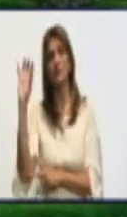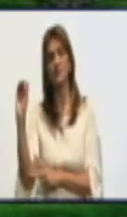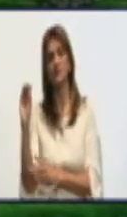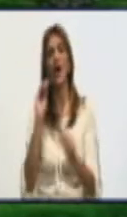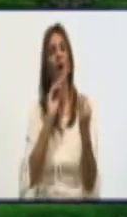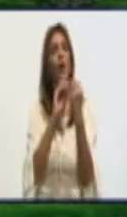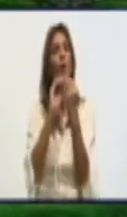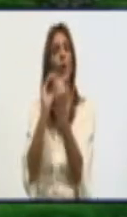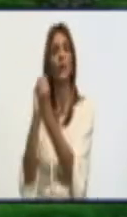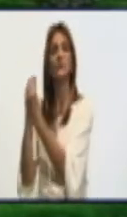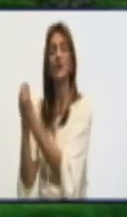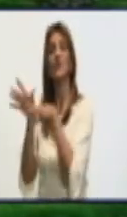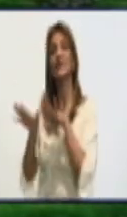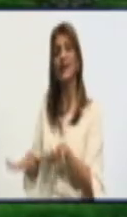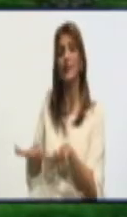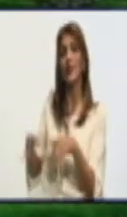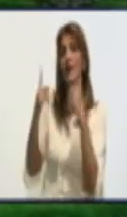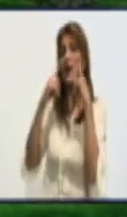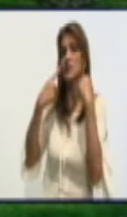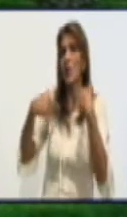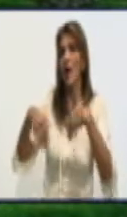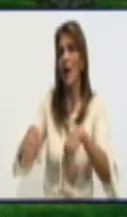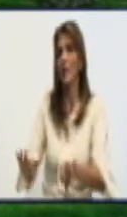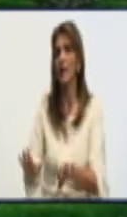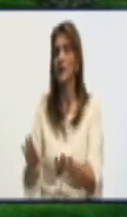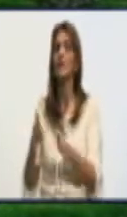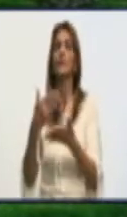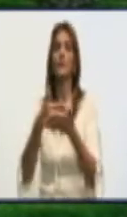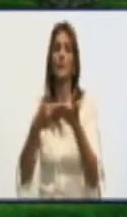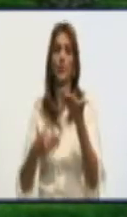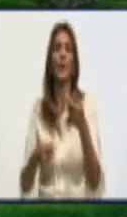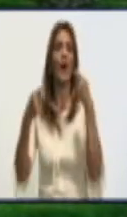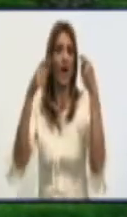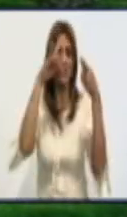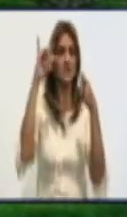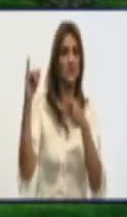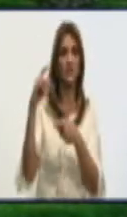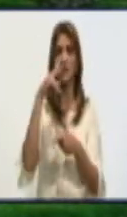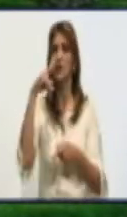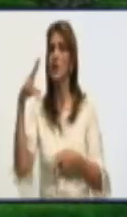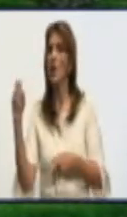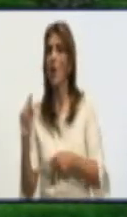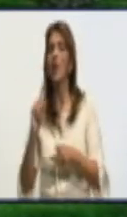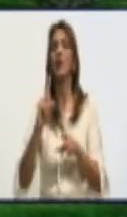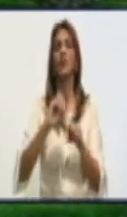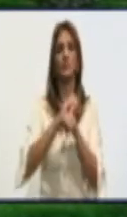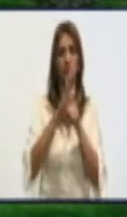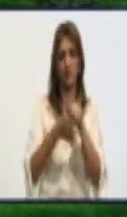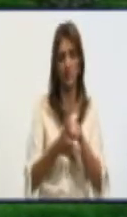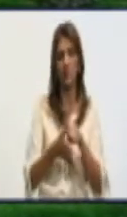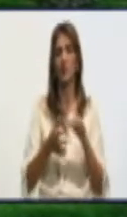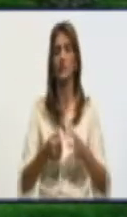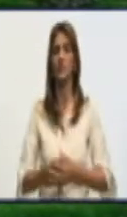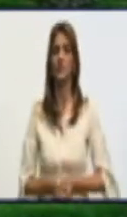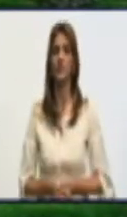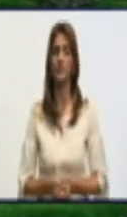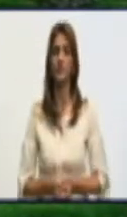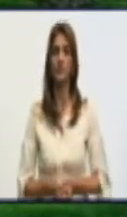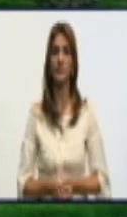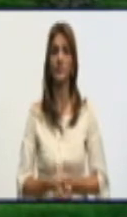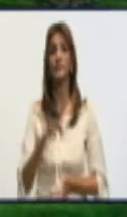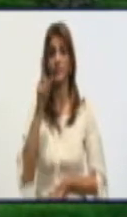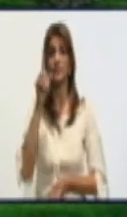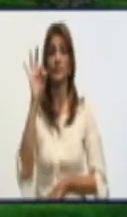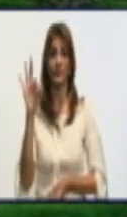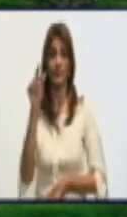que están a la espera de ser confirmados o no con esta peligrosa enfermedad. 18 personas